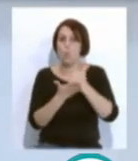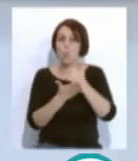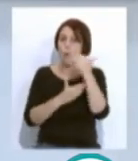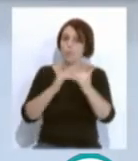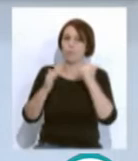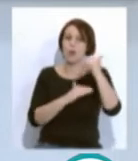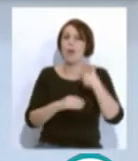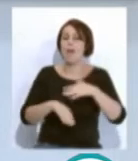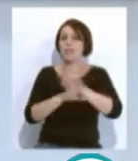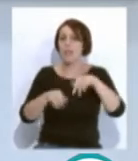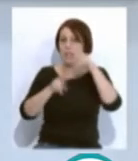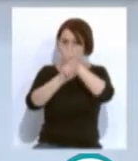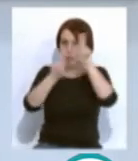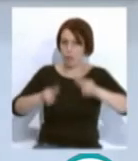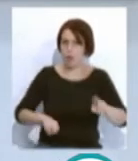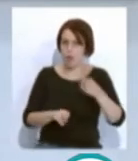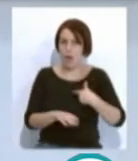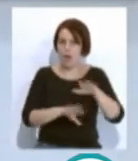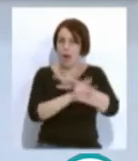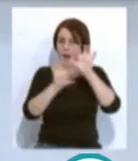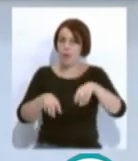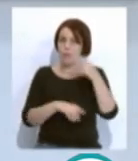internacional que se llevará a cabo en Francia.